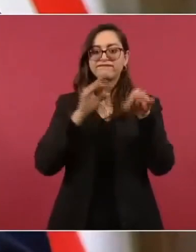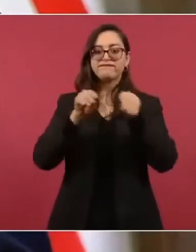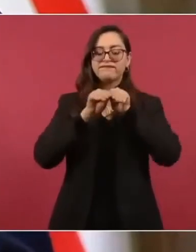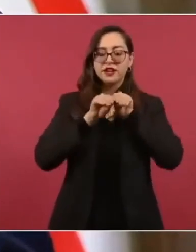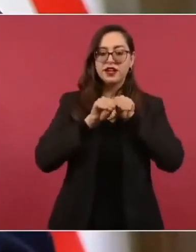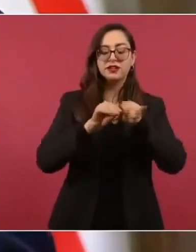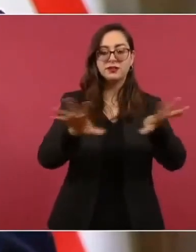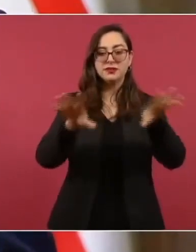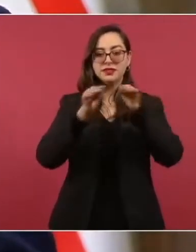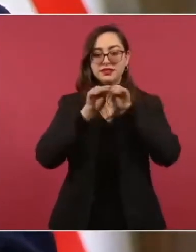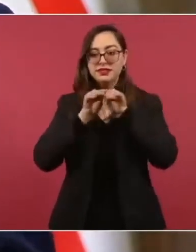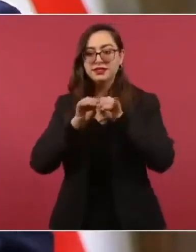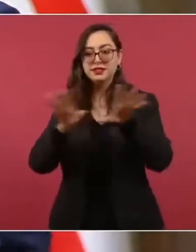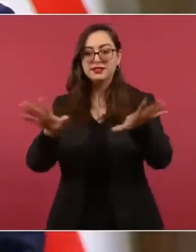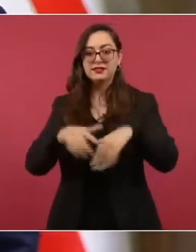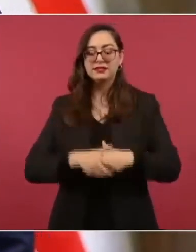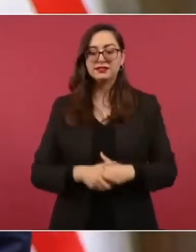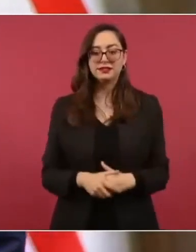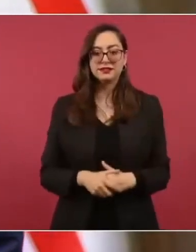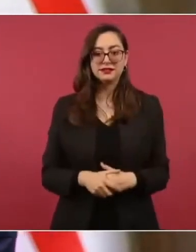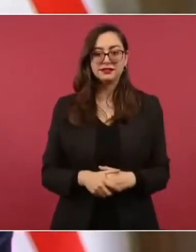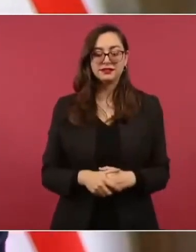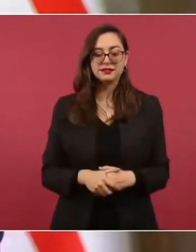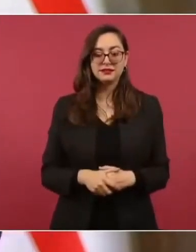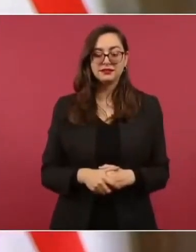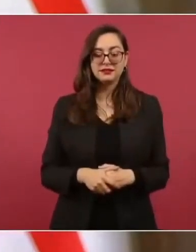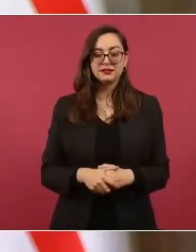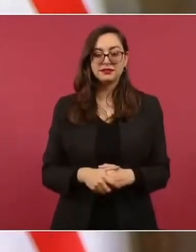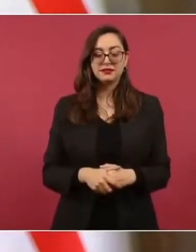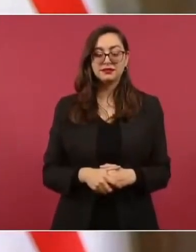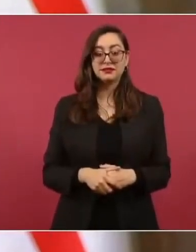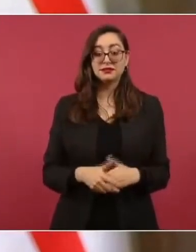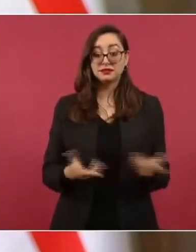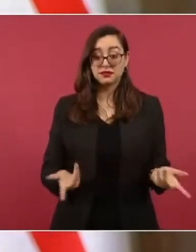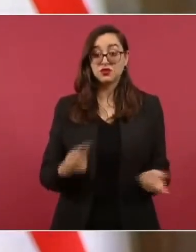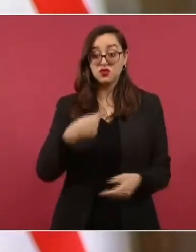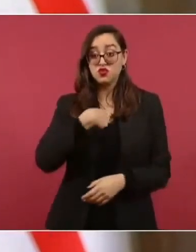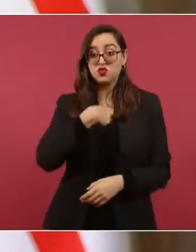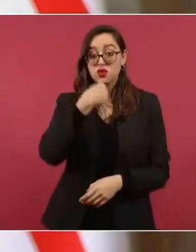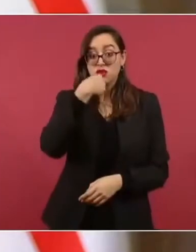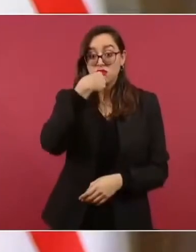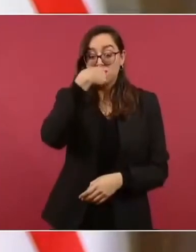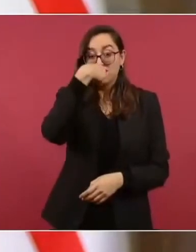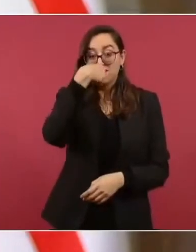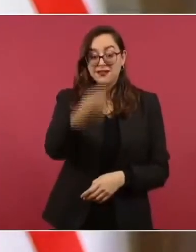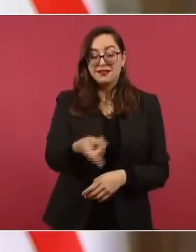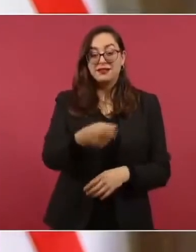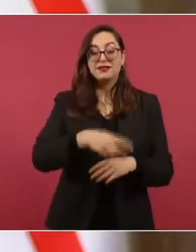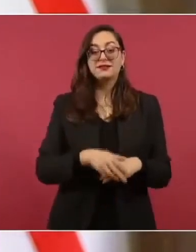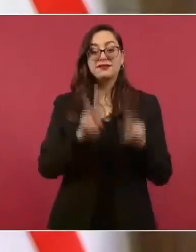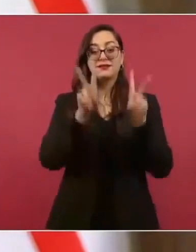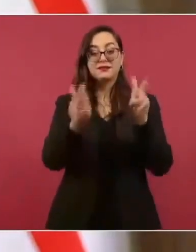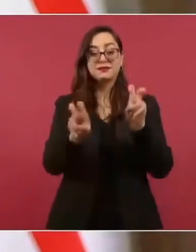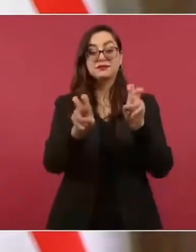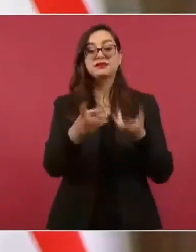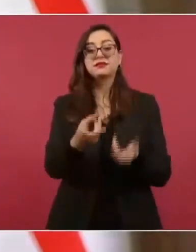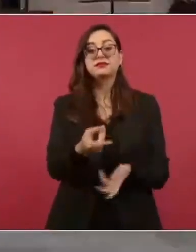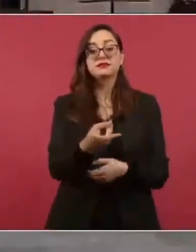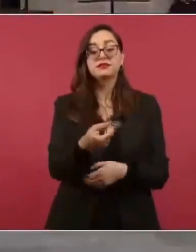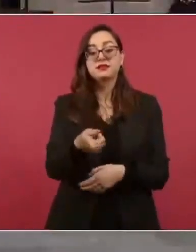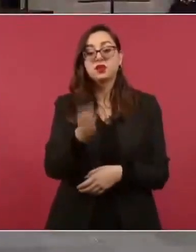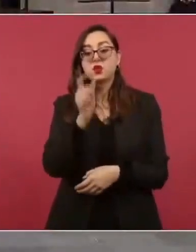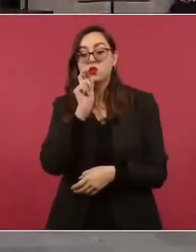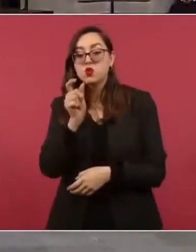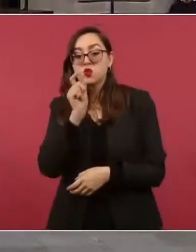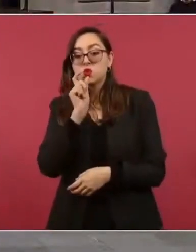de que los vapeadores dicen, no hacen